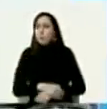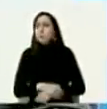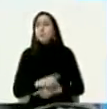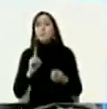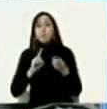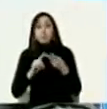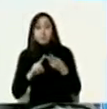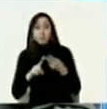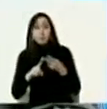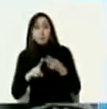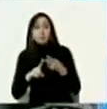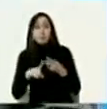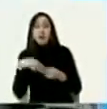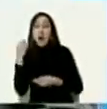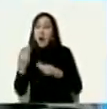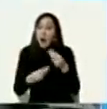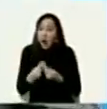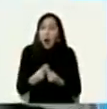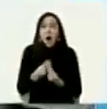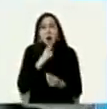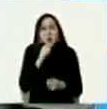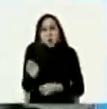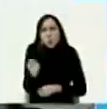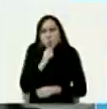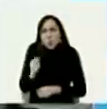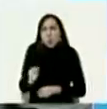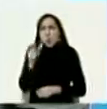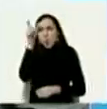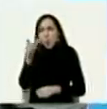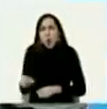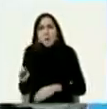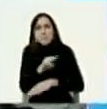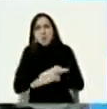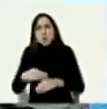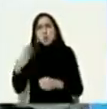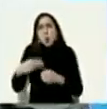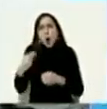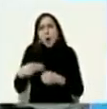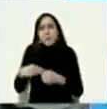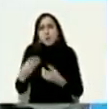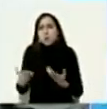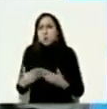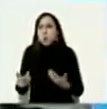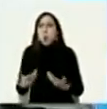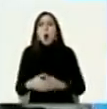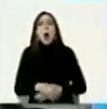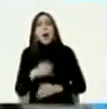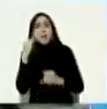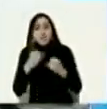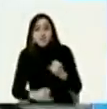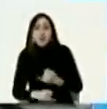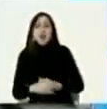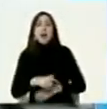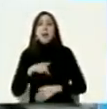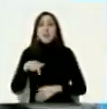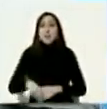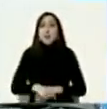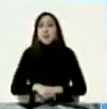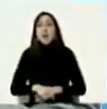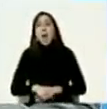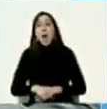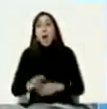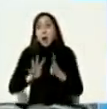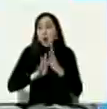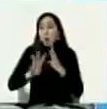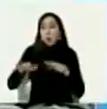en una entrevista justamente con Bloomberg el ministro de petróleo dijo que para finales de junio se podían acabar las colas de gasolina